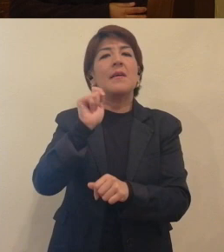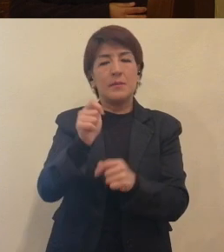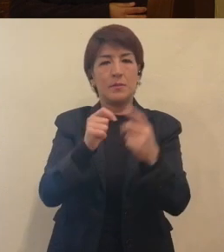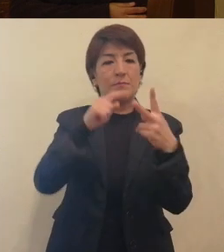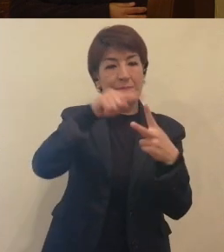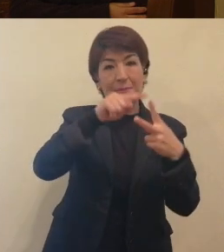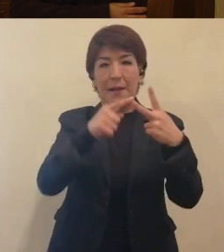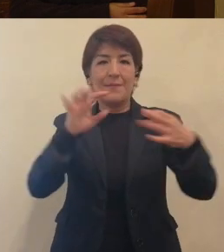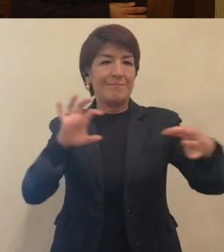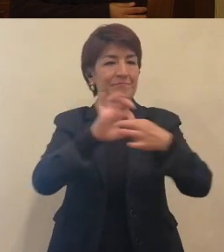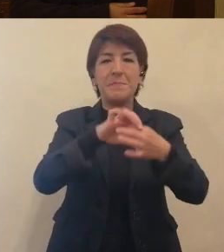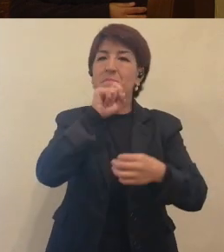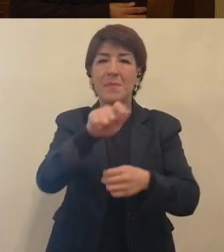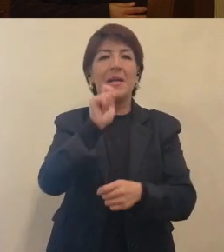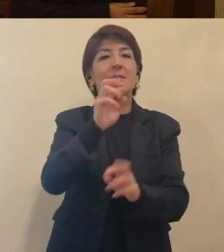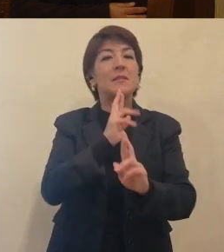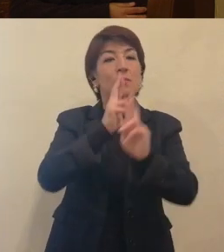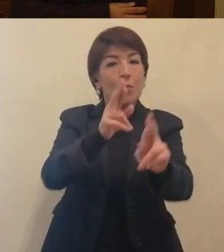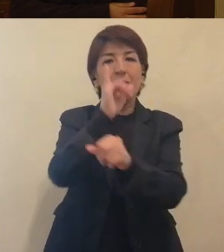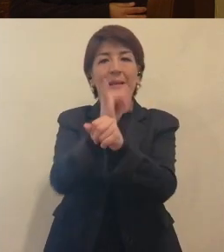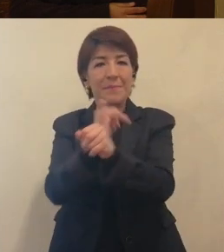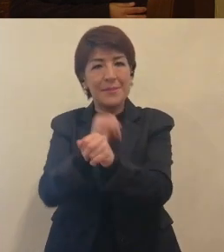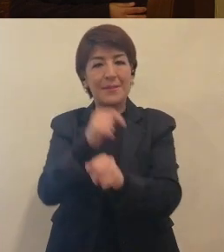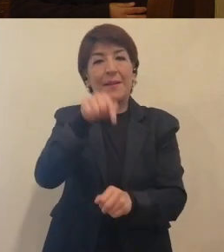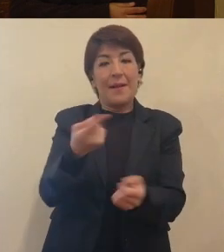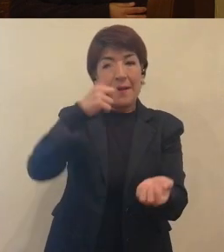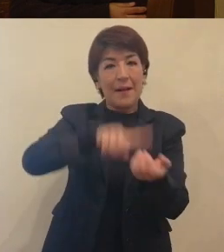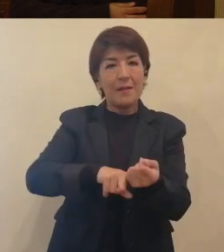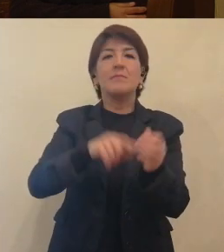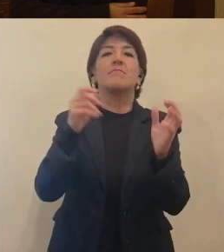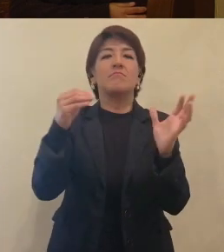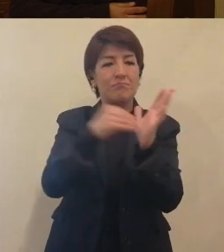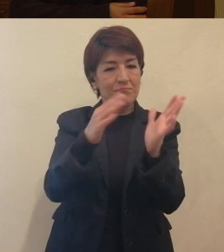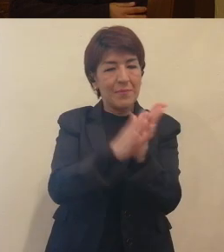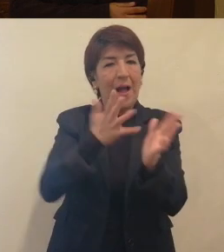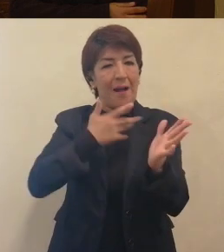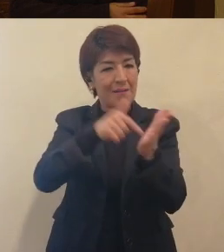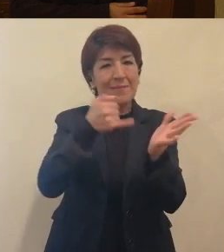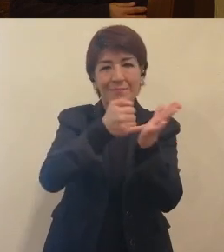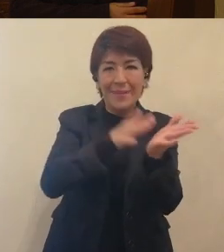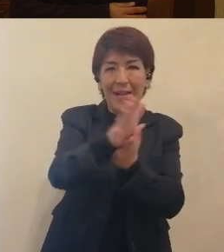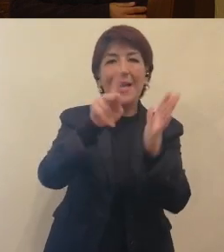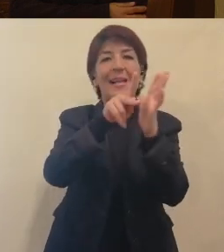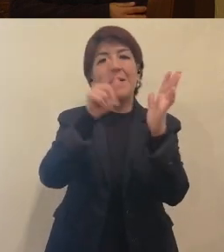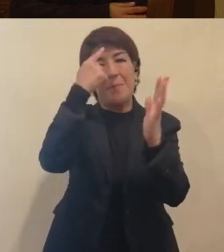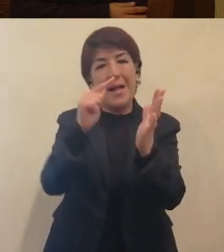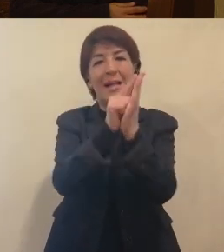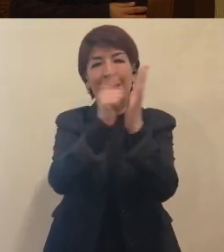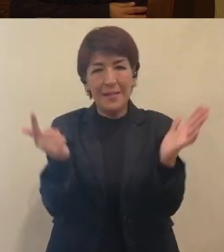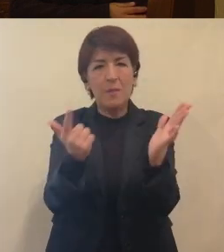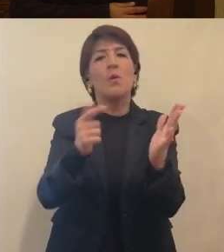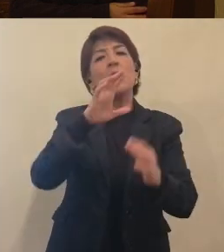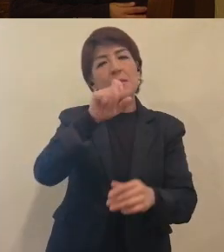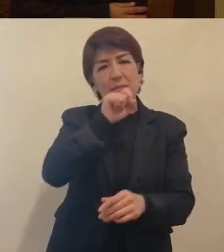secundicialidad. Tenemos resultados de la investigación que se van a ver plasmados en libros, pero también vamos a continuar con